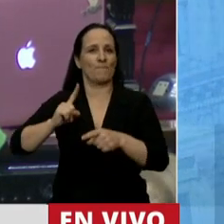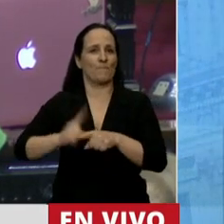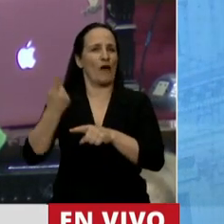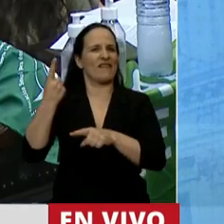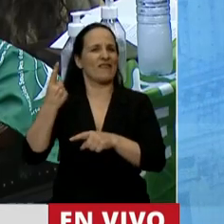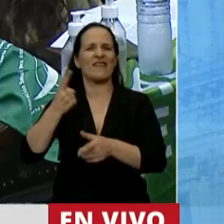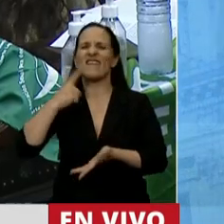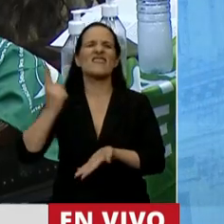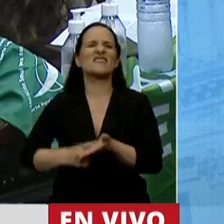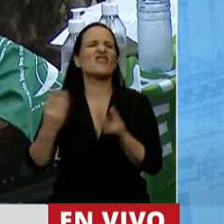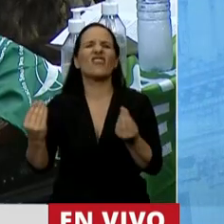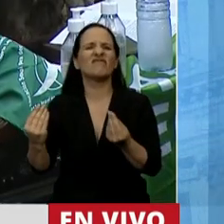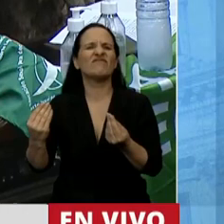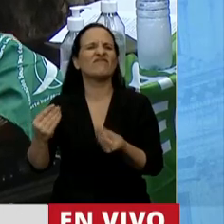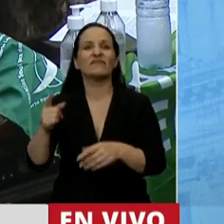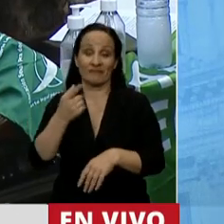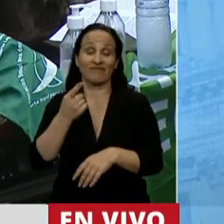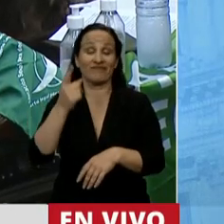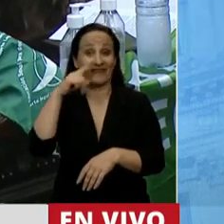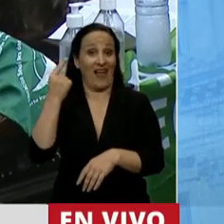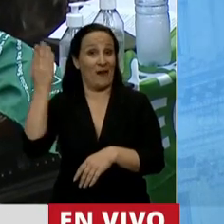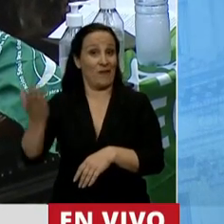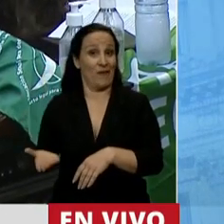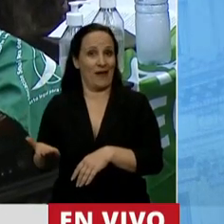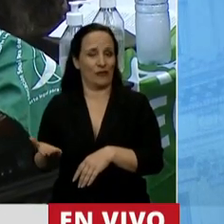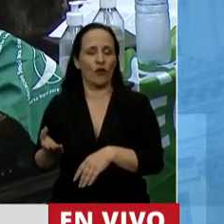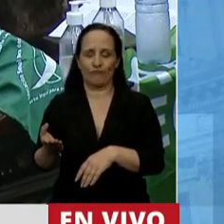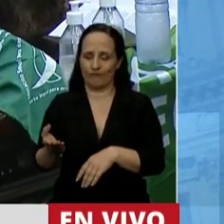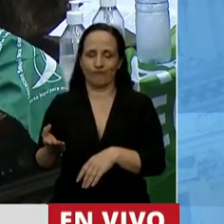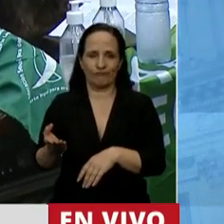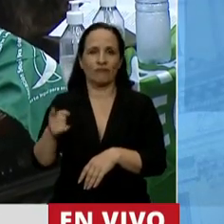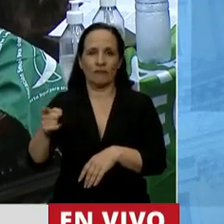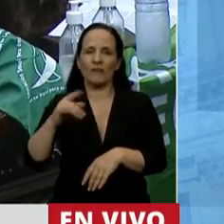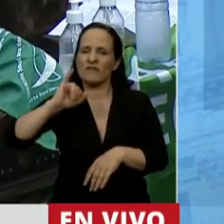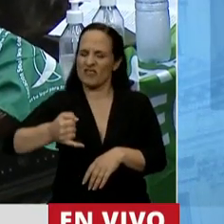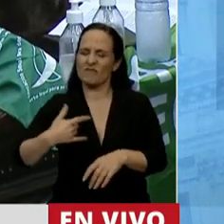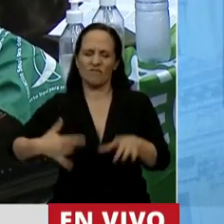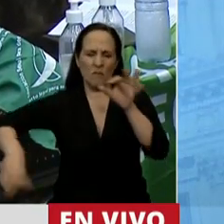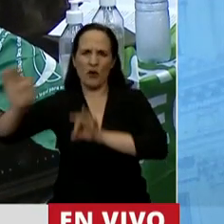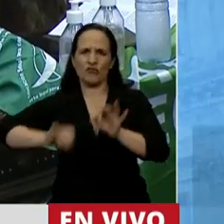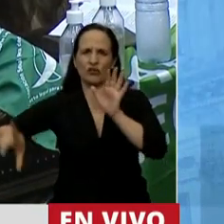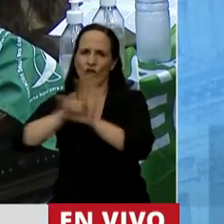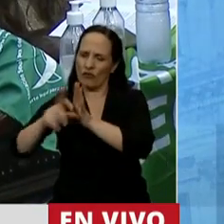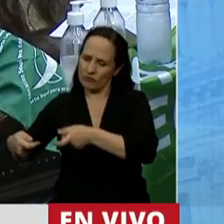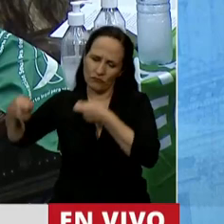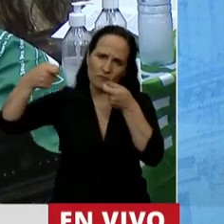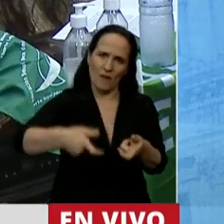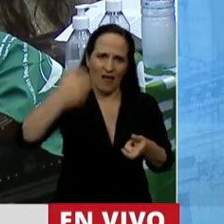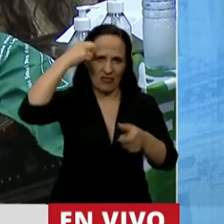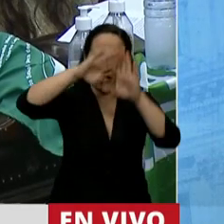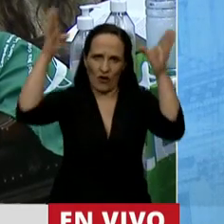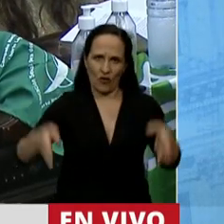política de nuestro presidente Alberto Fernández que tomó la iniciativa de mandar el proyecto a este Congreso.